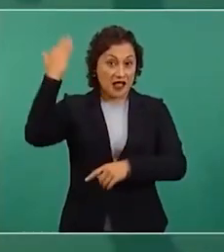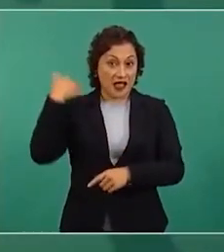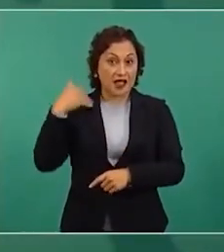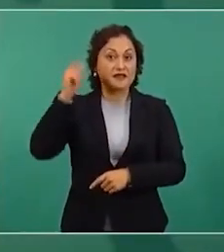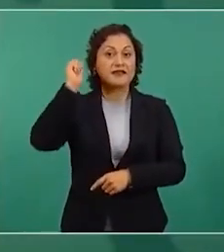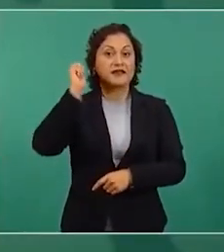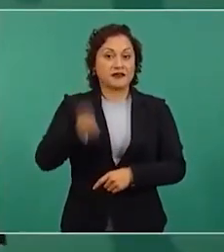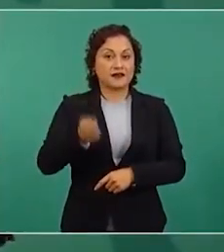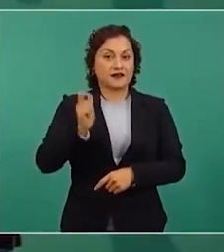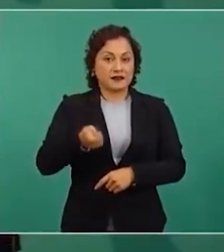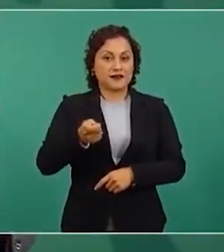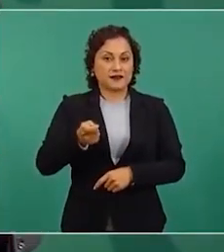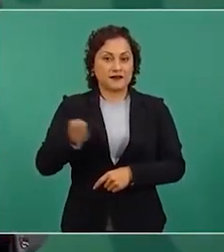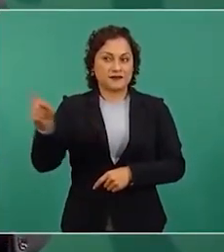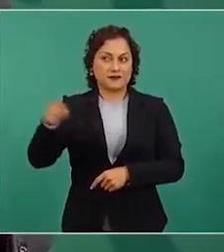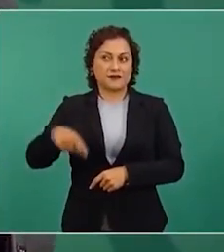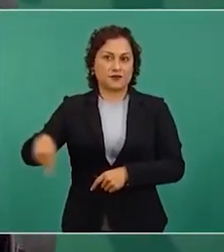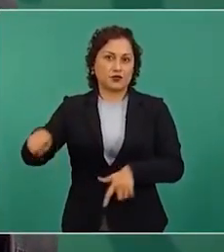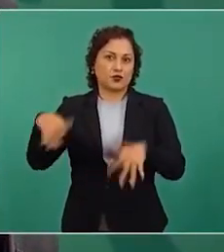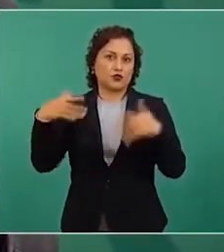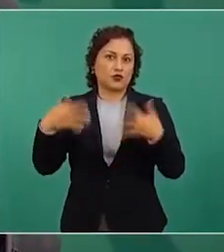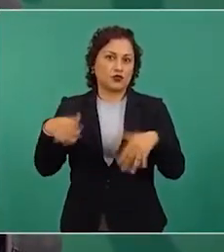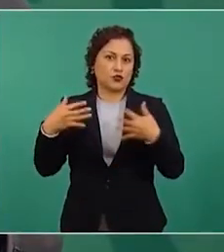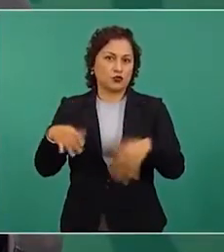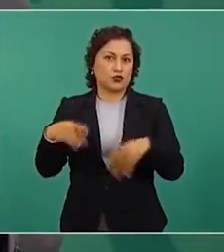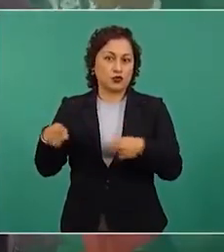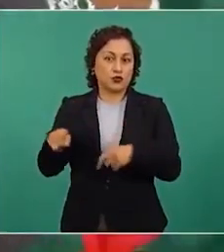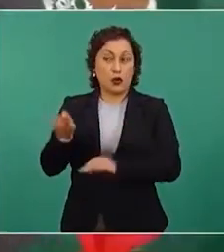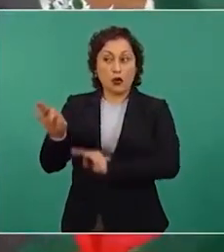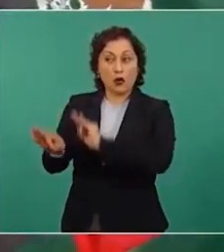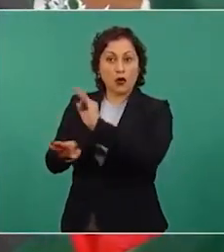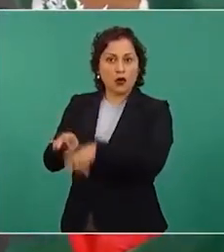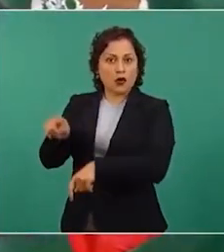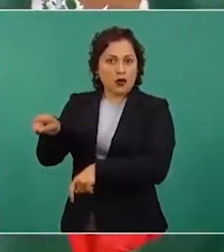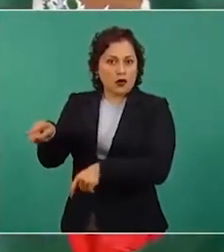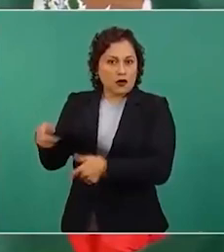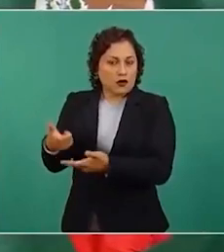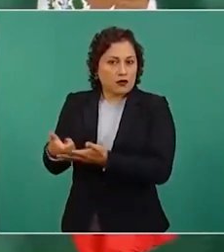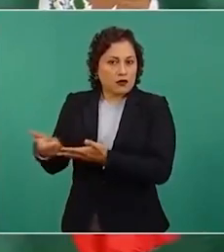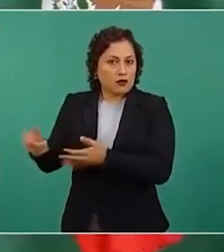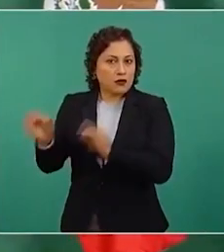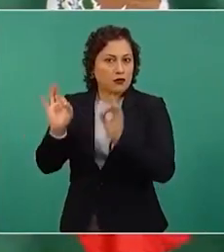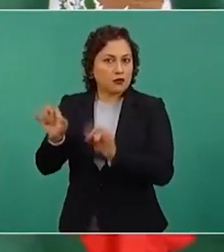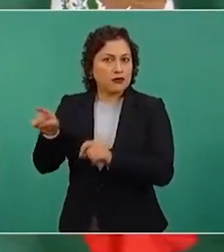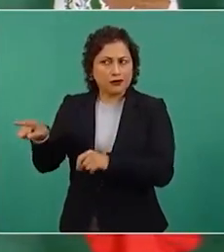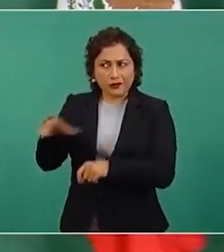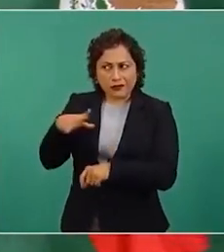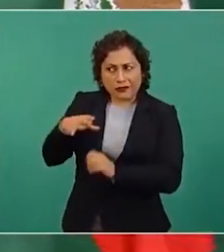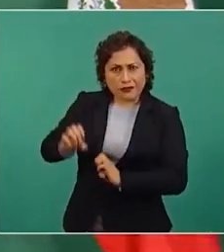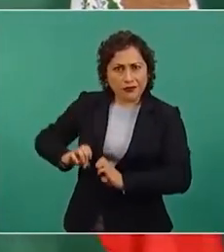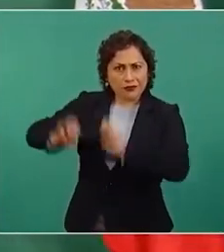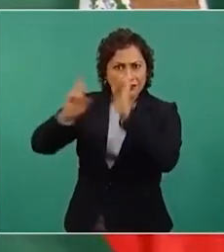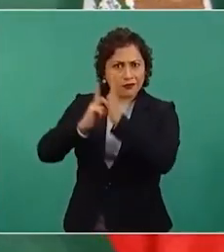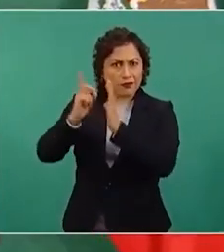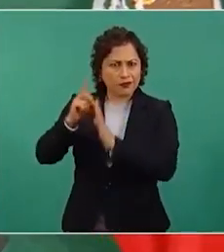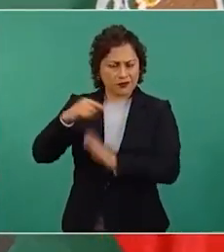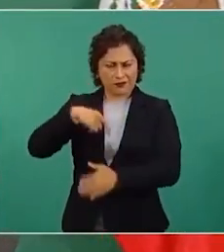bien atendidos que este señor Lore de Mola tiene hasta departamentos creo que en Miami